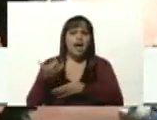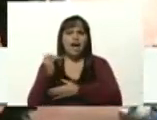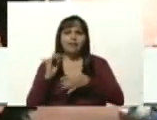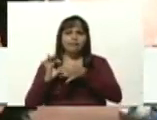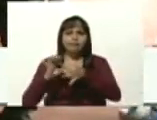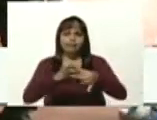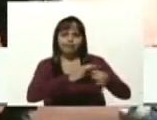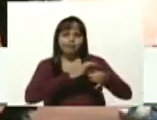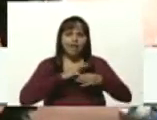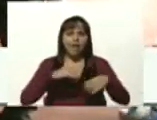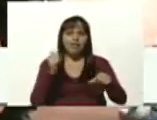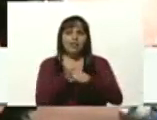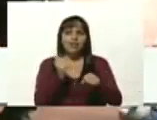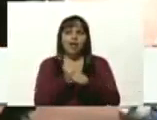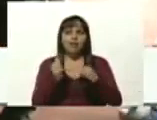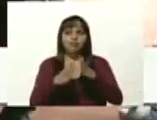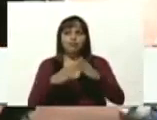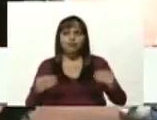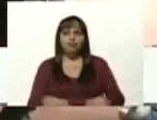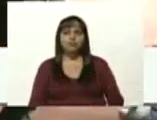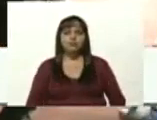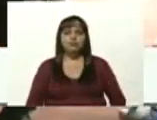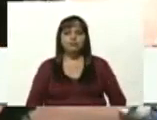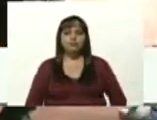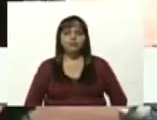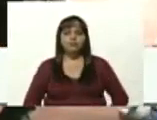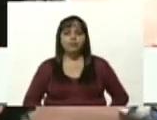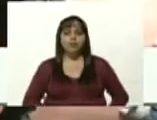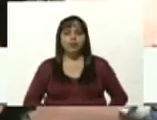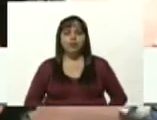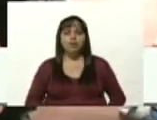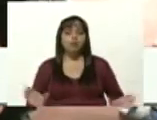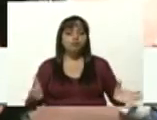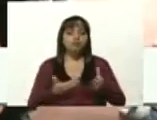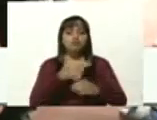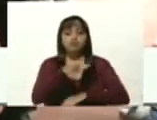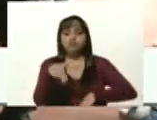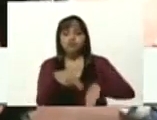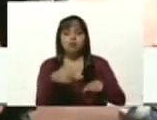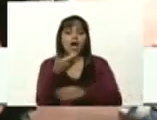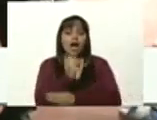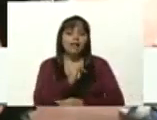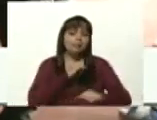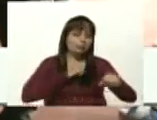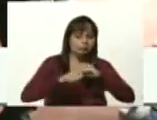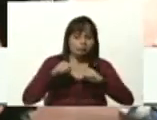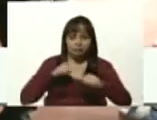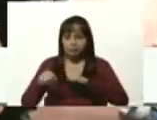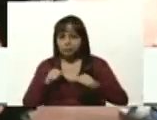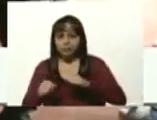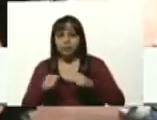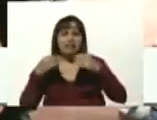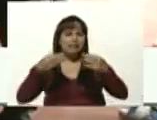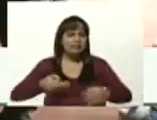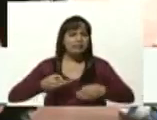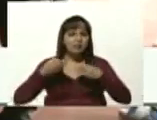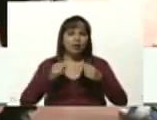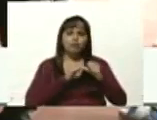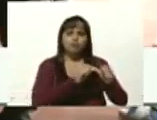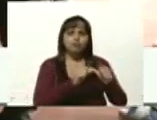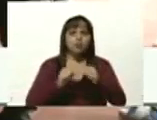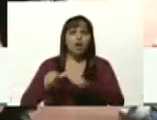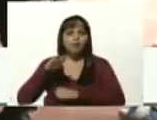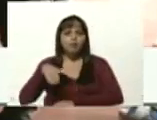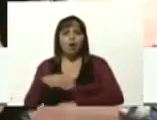trabajar de forma articulada con el gabinete nacional que está en acción constante y permanente para